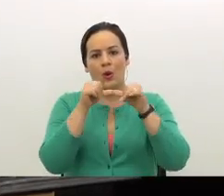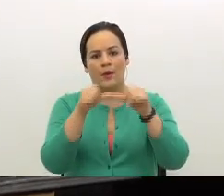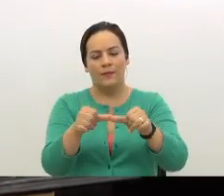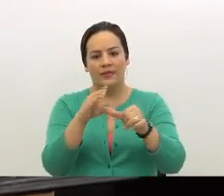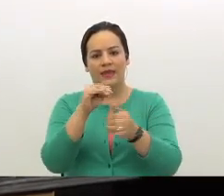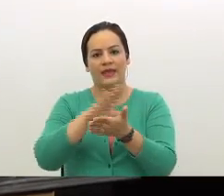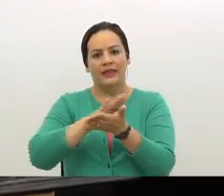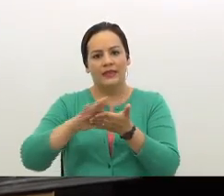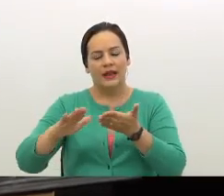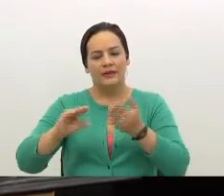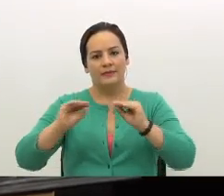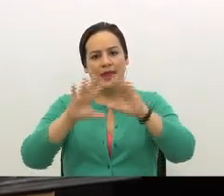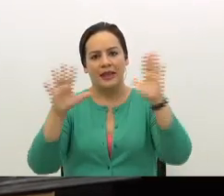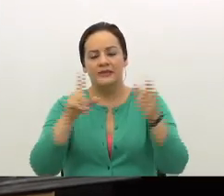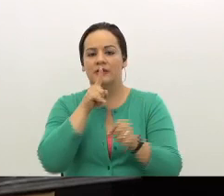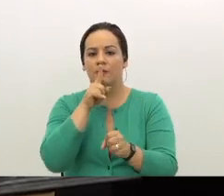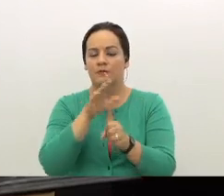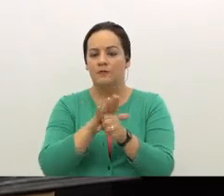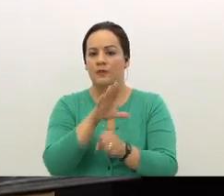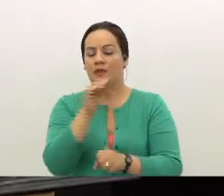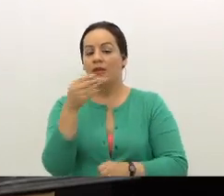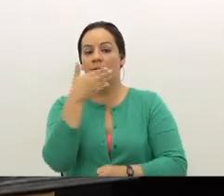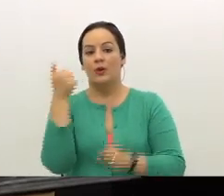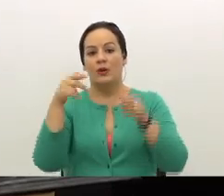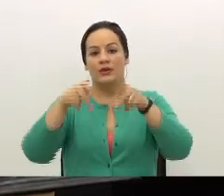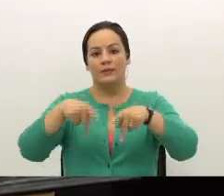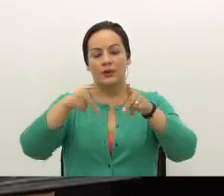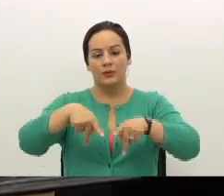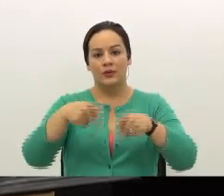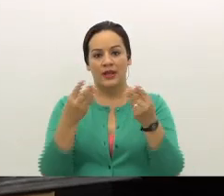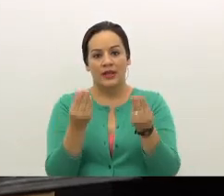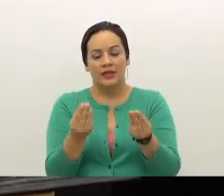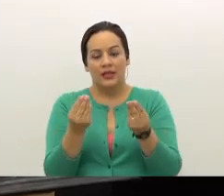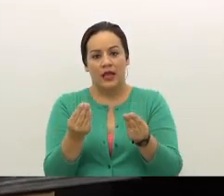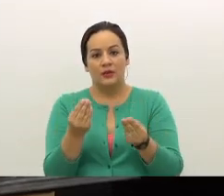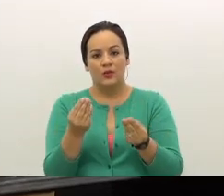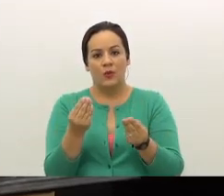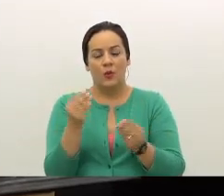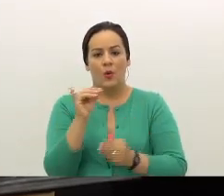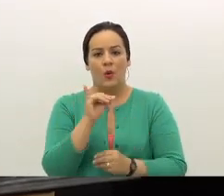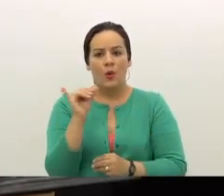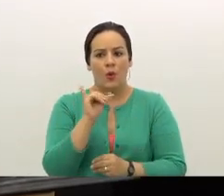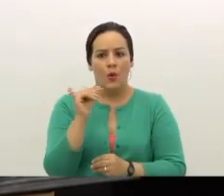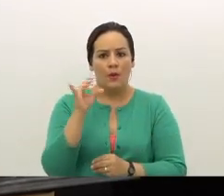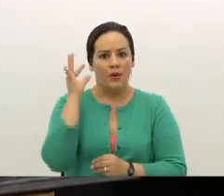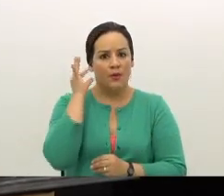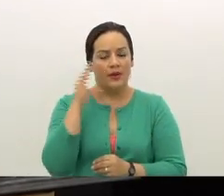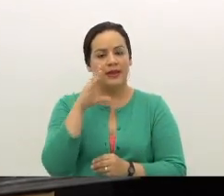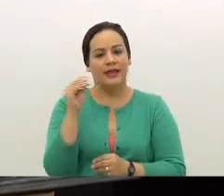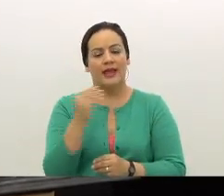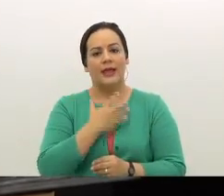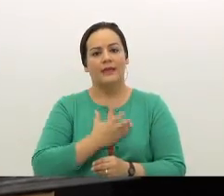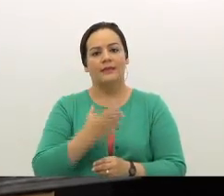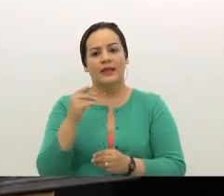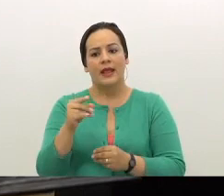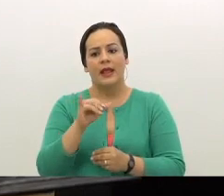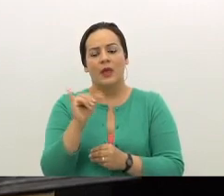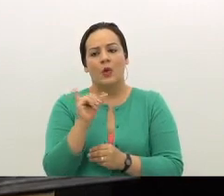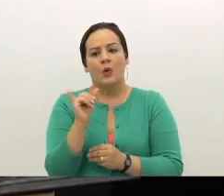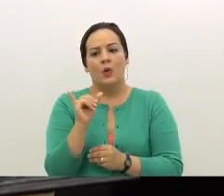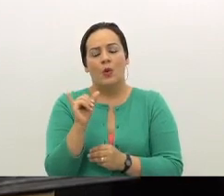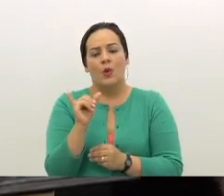transparencia y las mejores personas, tanto hombres como mujeres, que aspiren a ocupar esta mayoría. Como